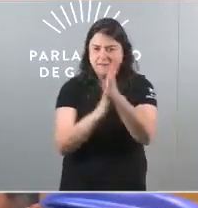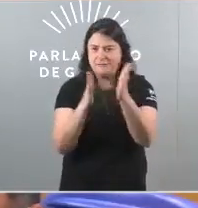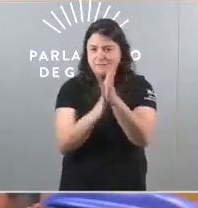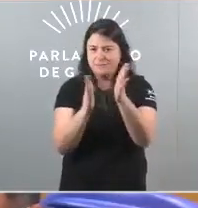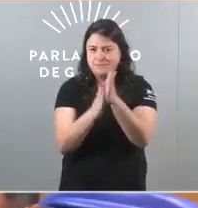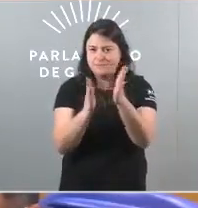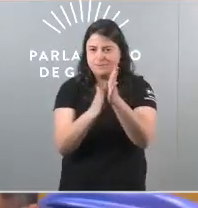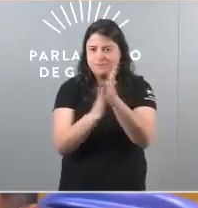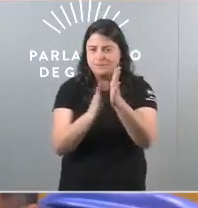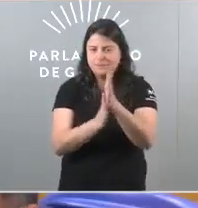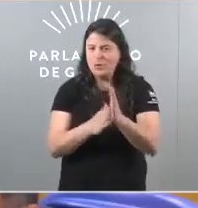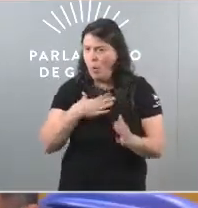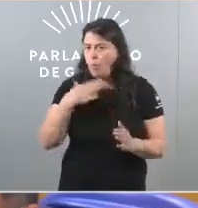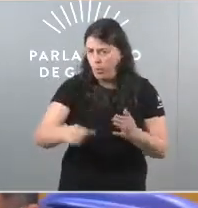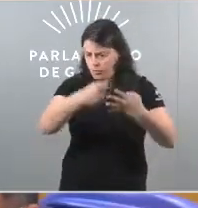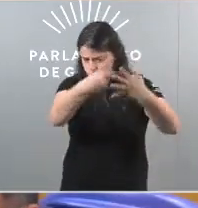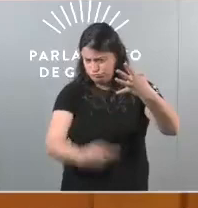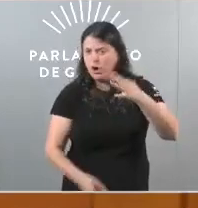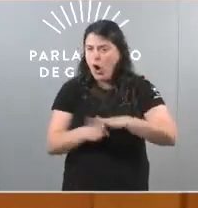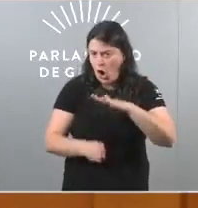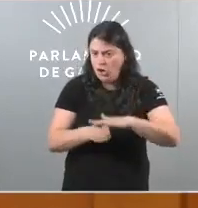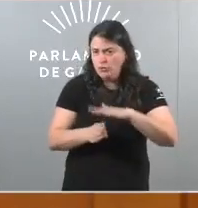e podería seguir señor Rueda